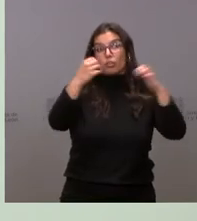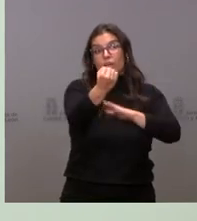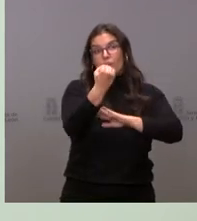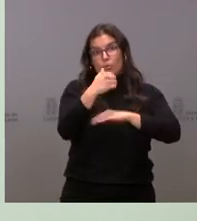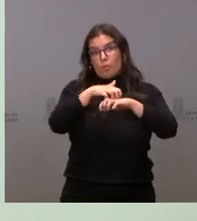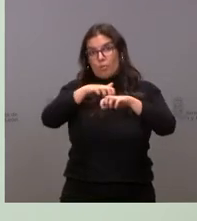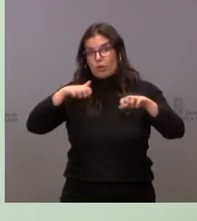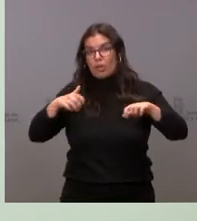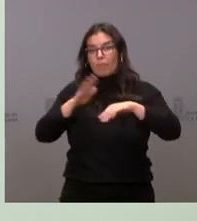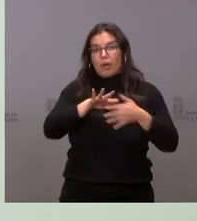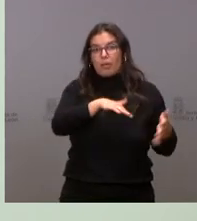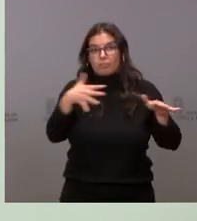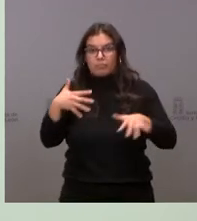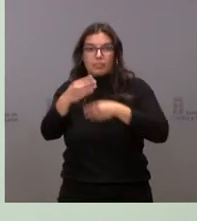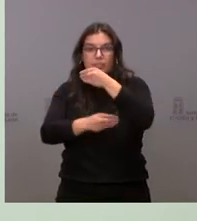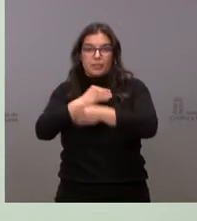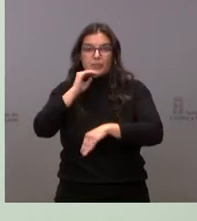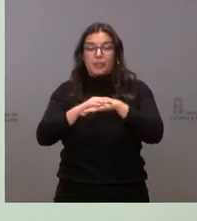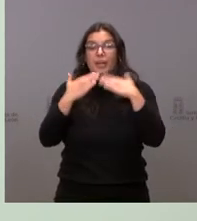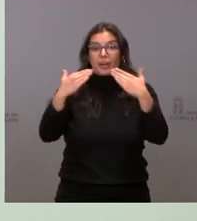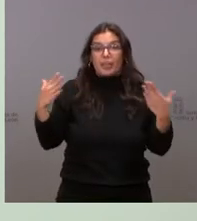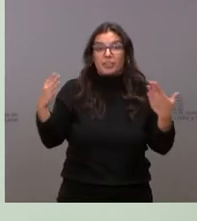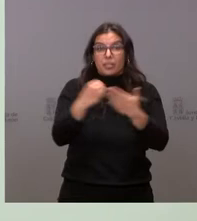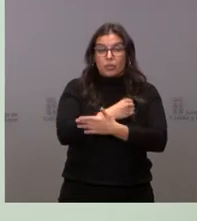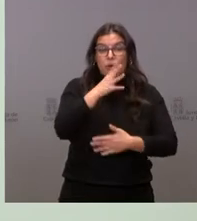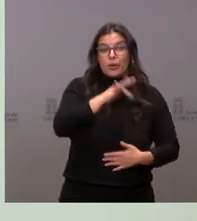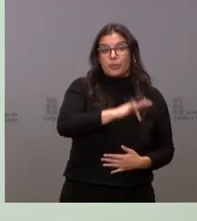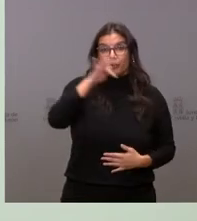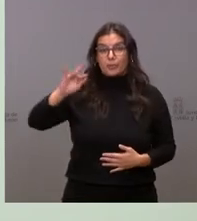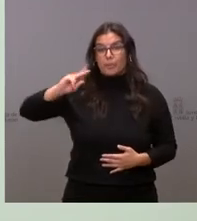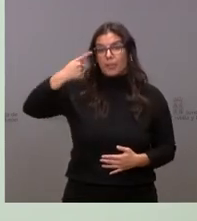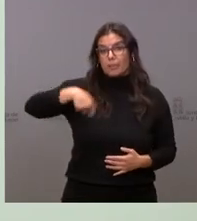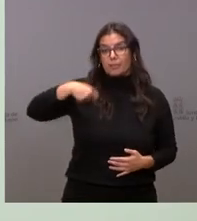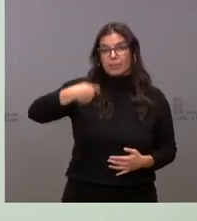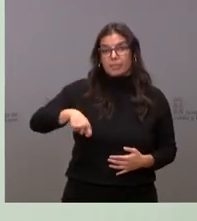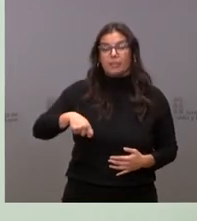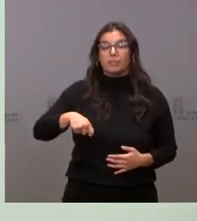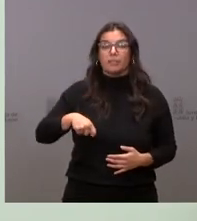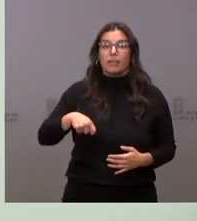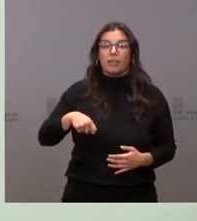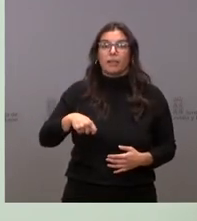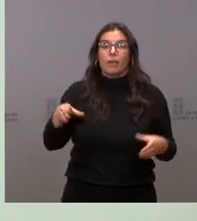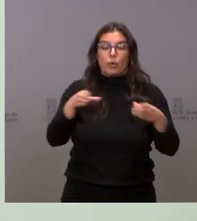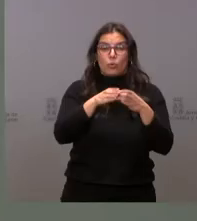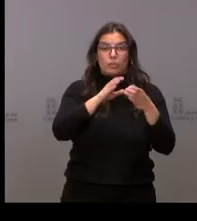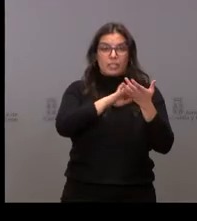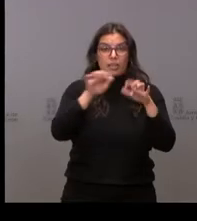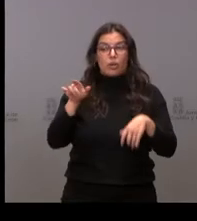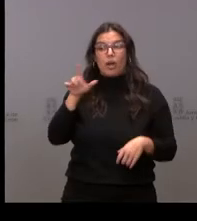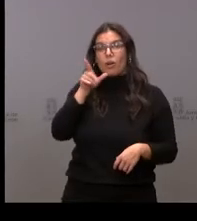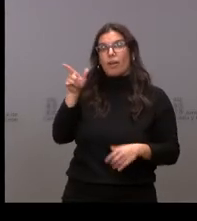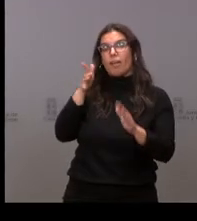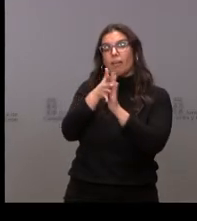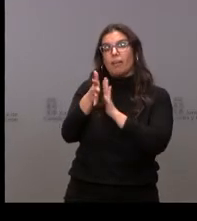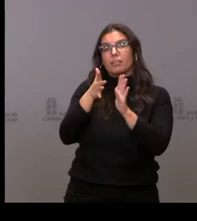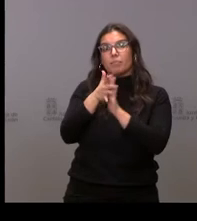Castilla León para desarrollarlos. Muchas gracias a todos y le cedo la palabra al vicepresidente de la Junta, que hablará del